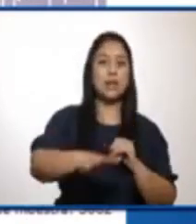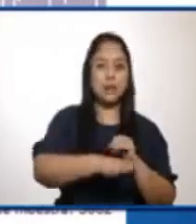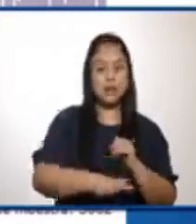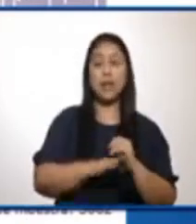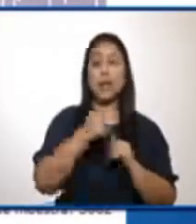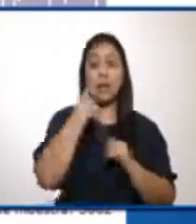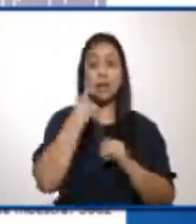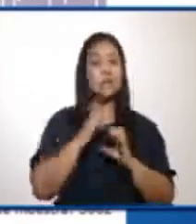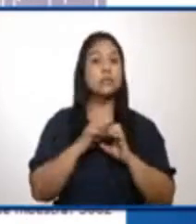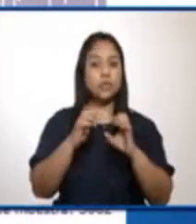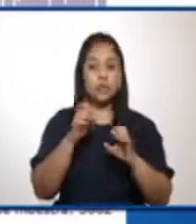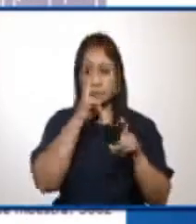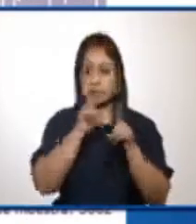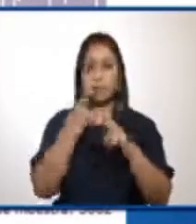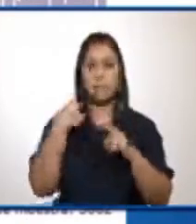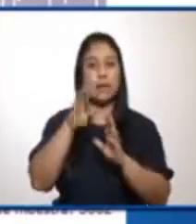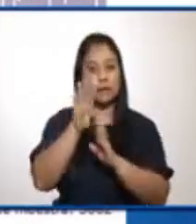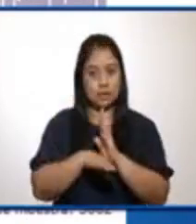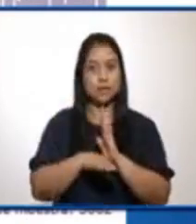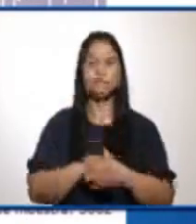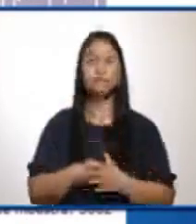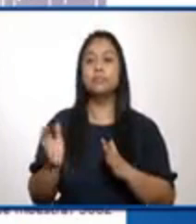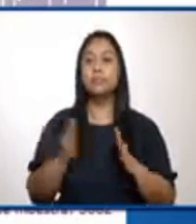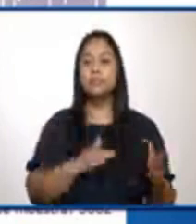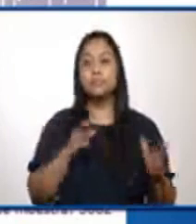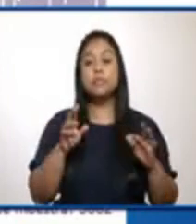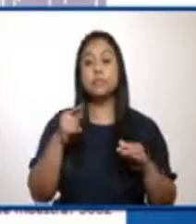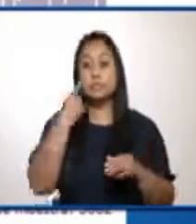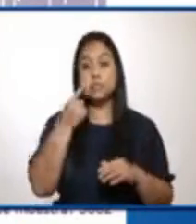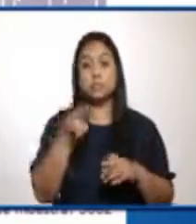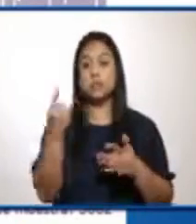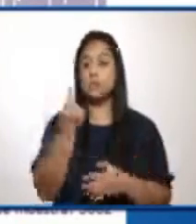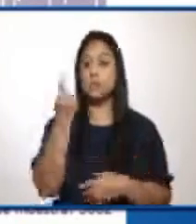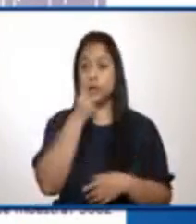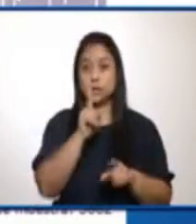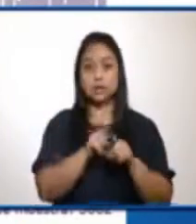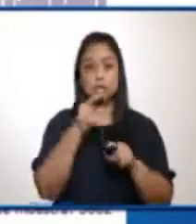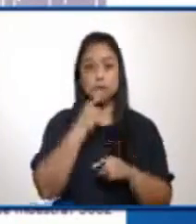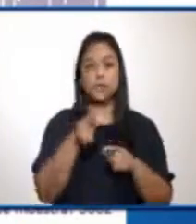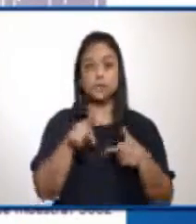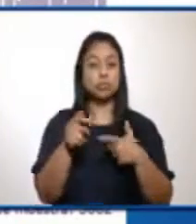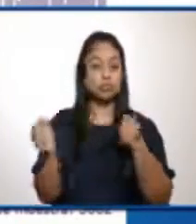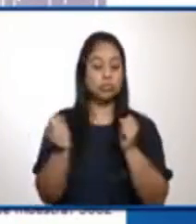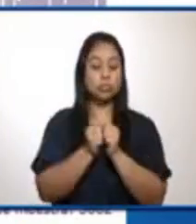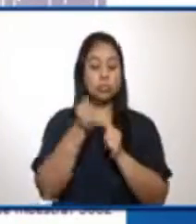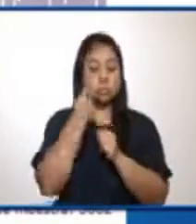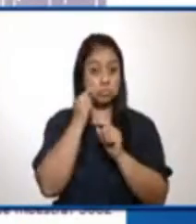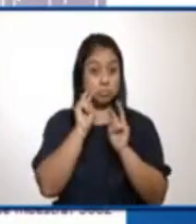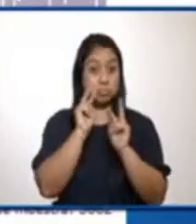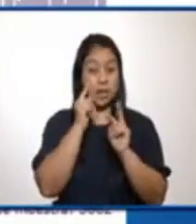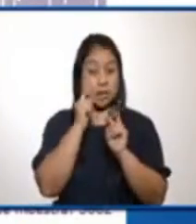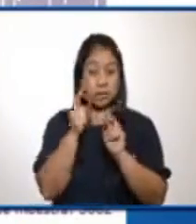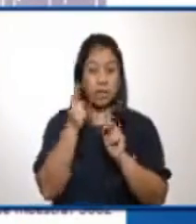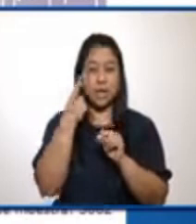haciendo esfuerzos para que estos casos se den. Es importante que acompañado a esto ustedes puedan ver cuál es el